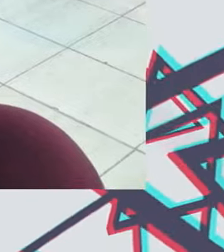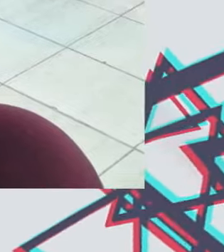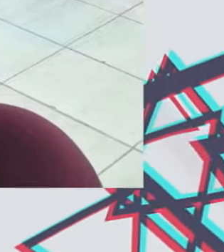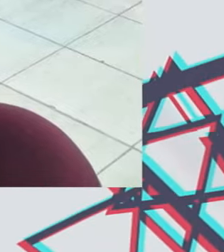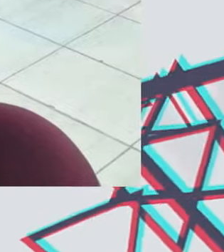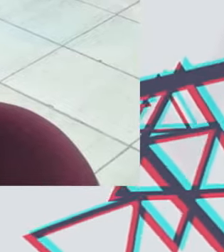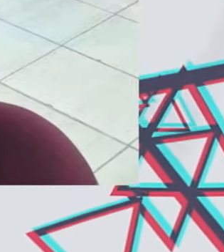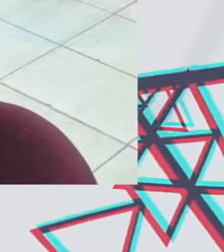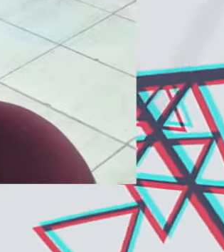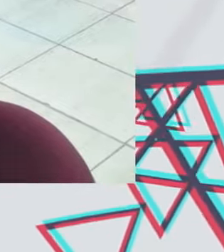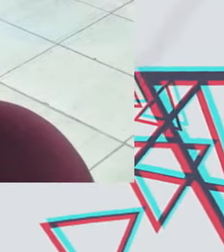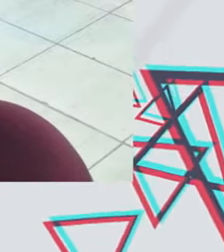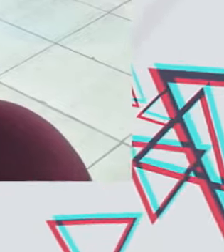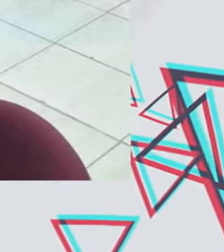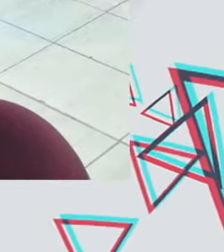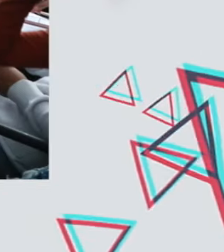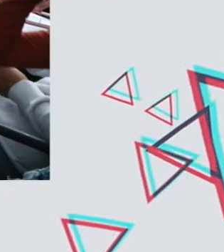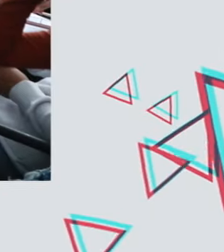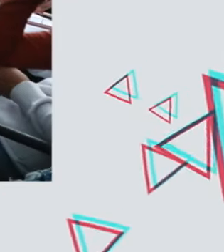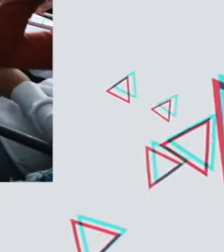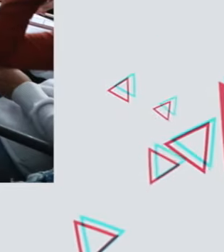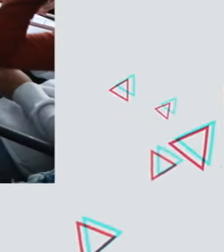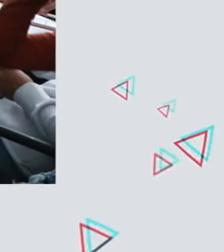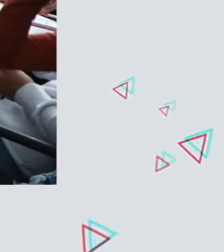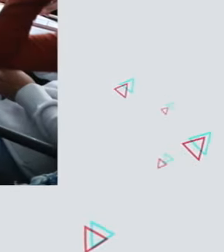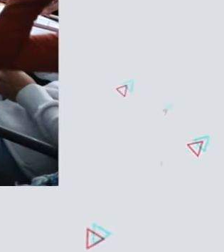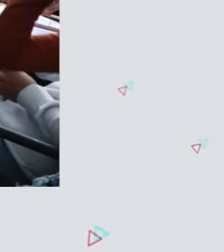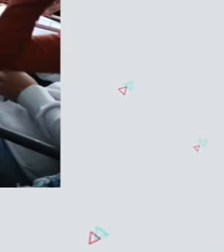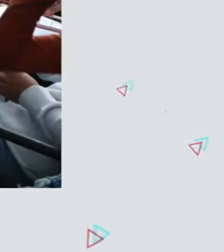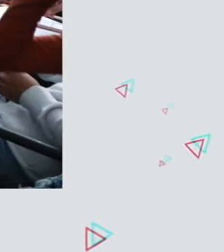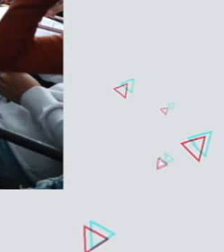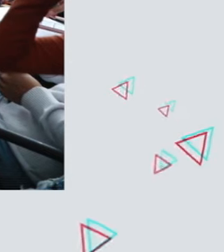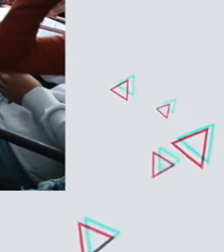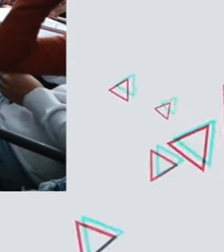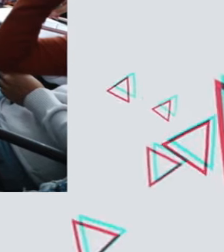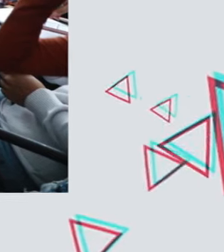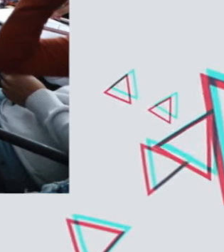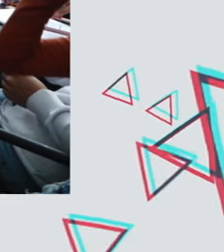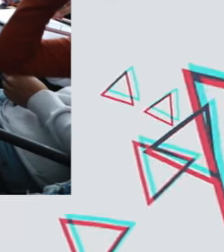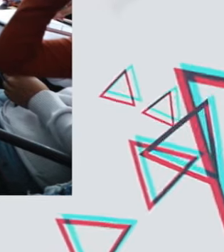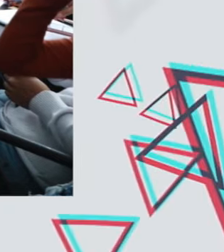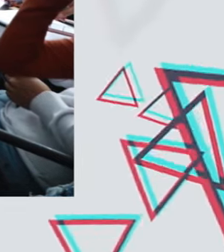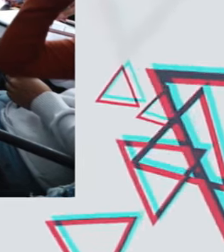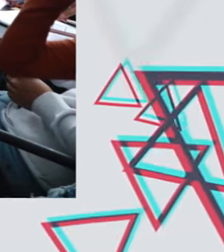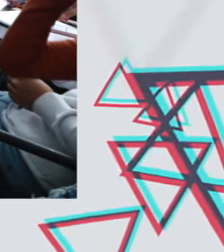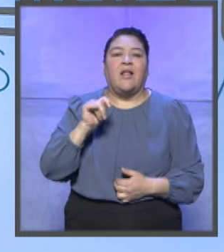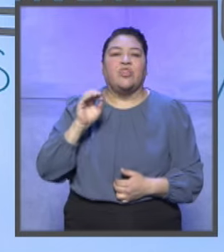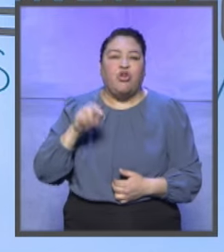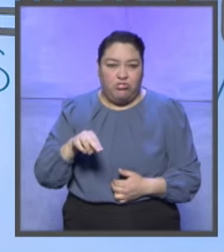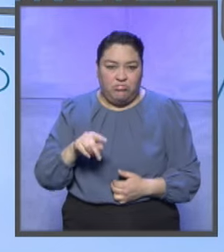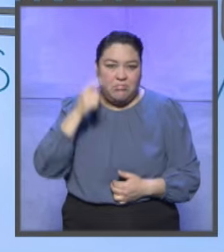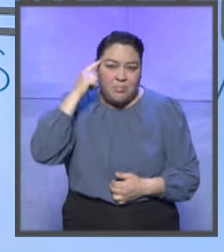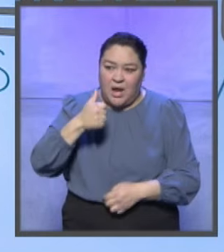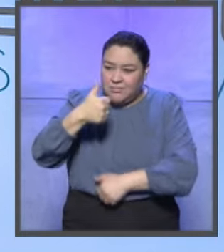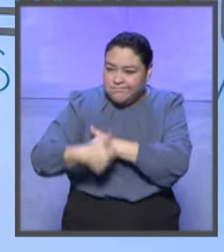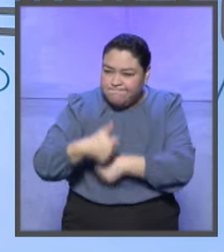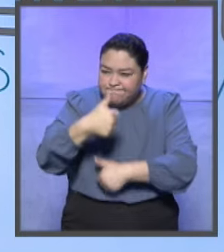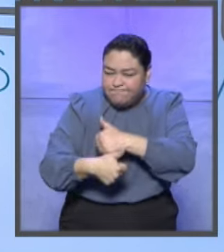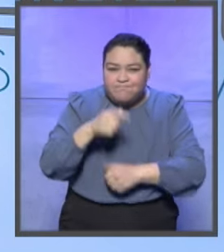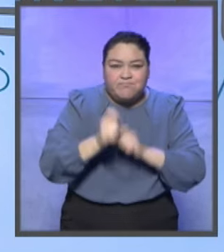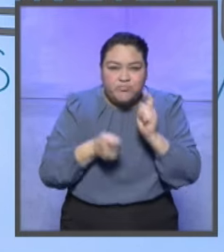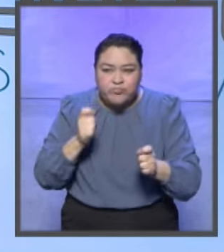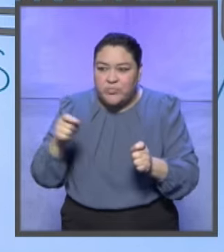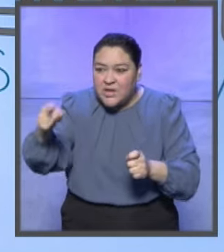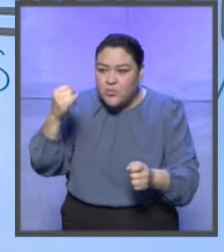nuestra sala y conozcan este tipo de tecnología. Tenemos este seminario permanente y hacemos un hackatón en materia electoral que, pues, es un orgullo para nosotros